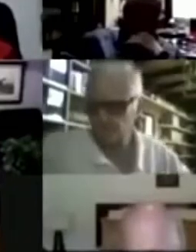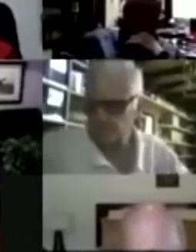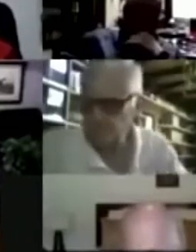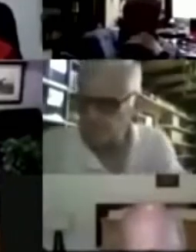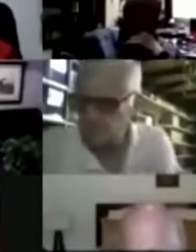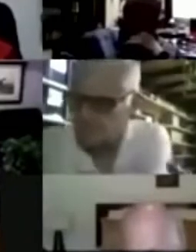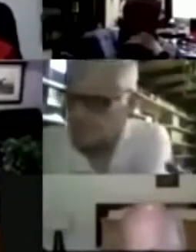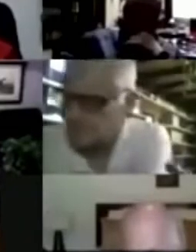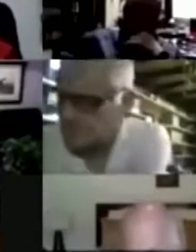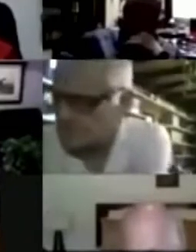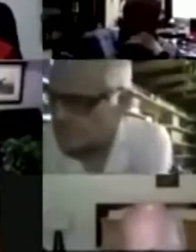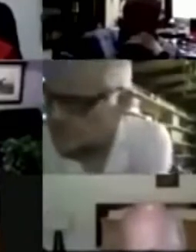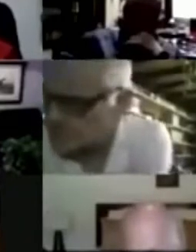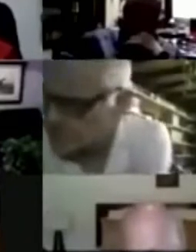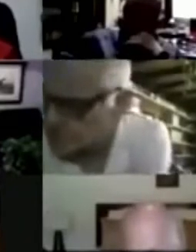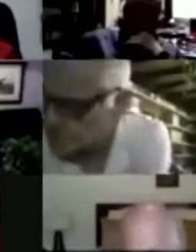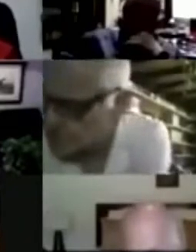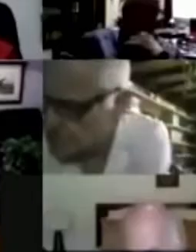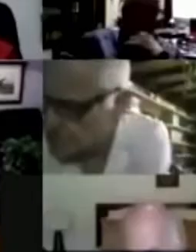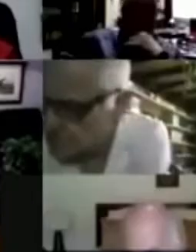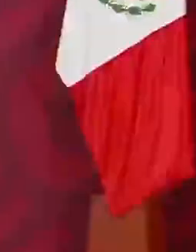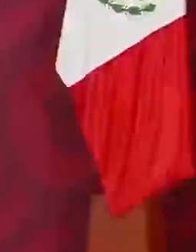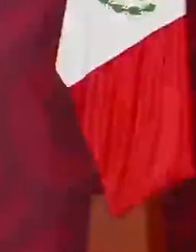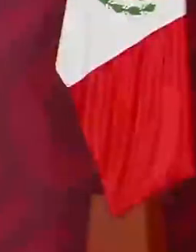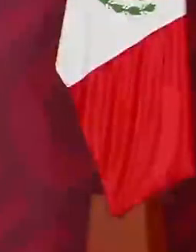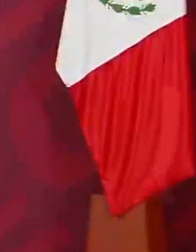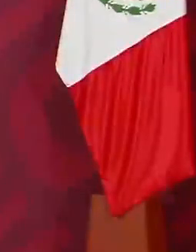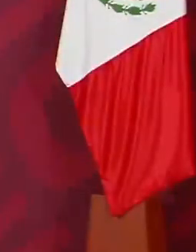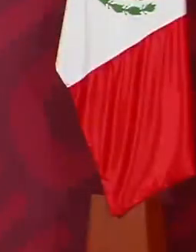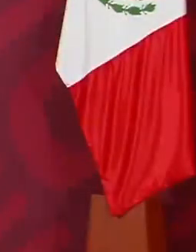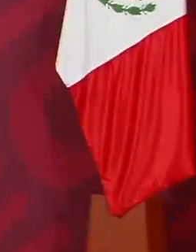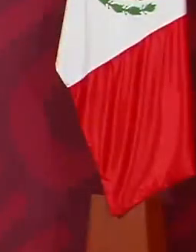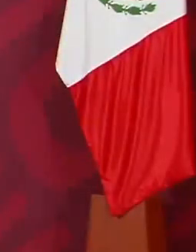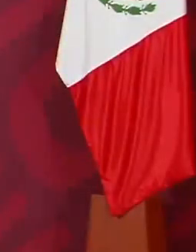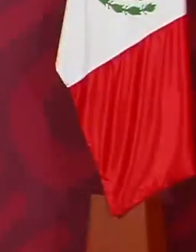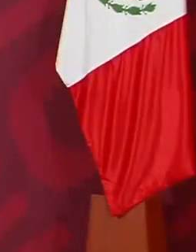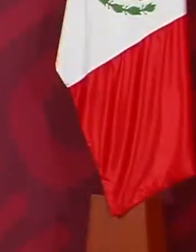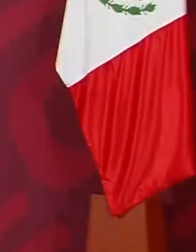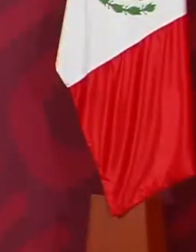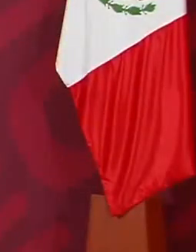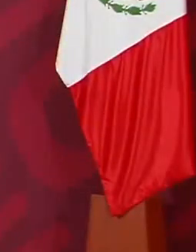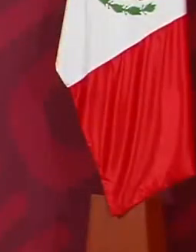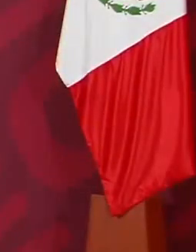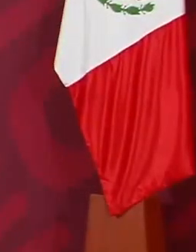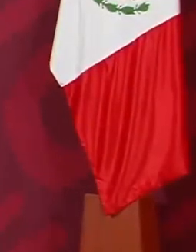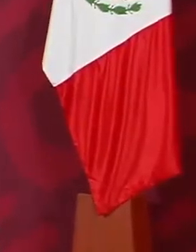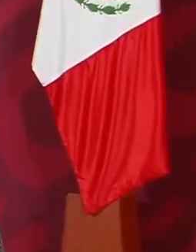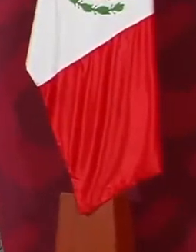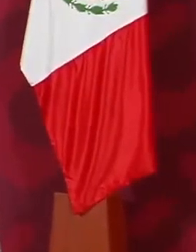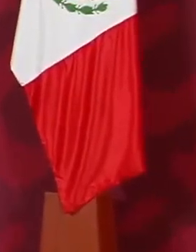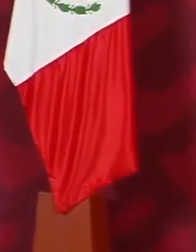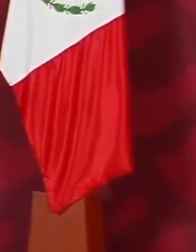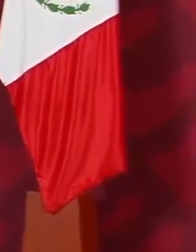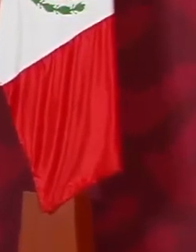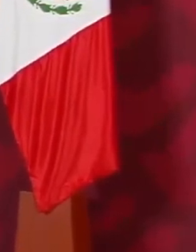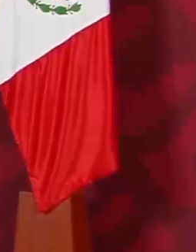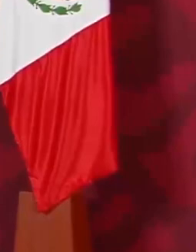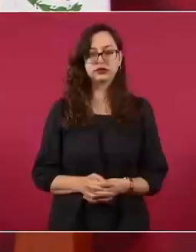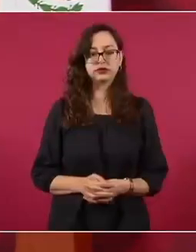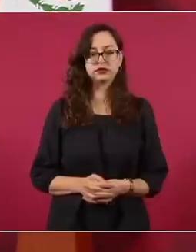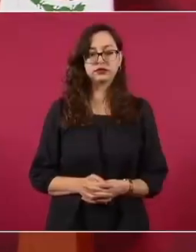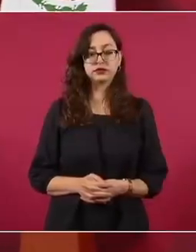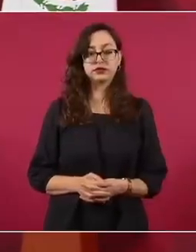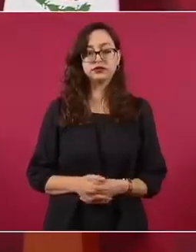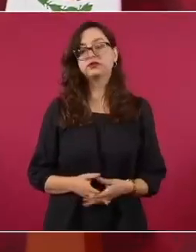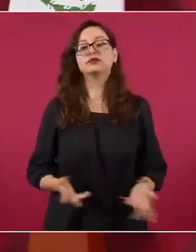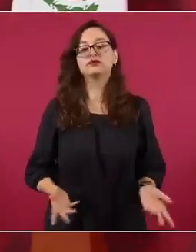lugar común en el círculo verde. No hay nada. Fatalmente. Todos nos vamos a volver